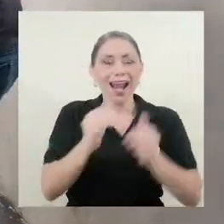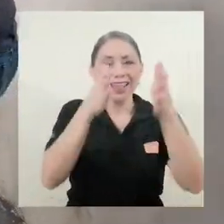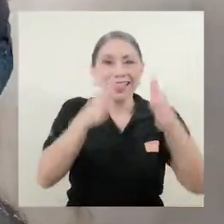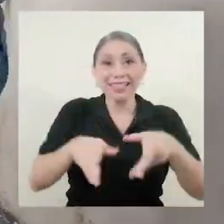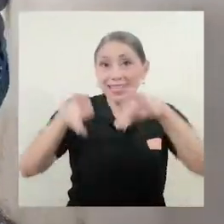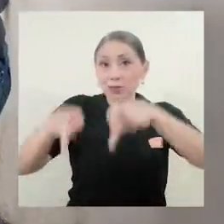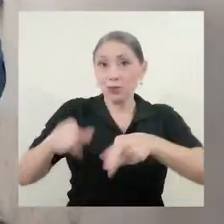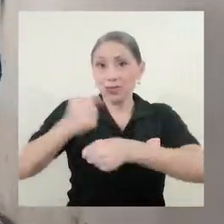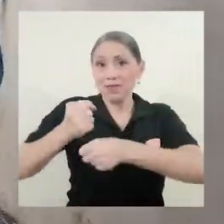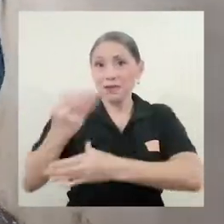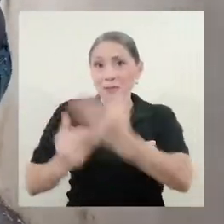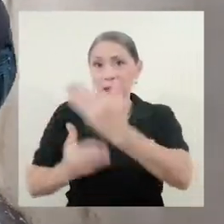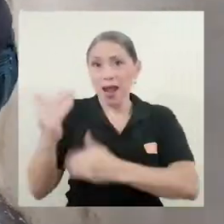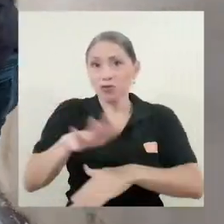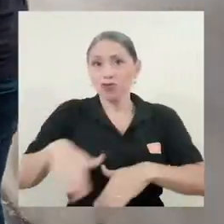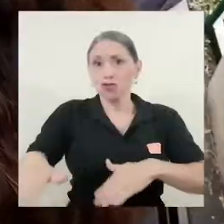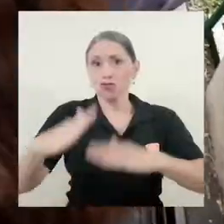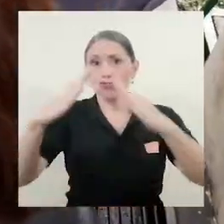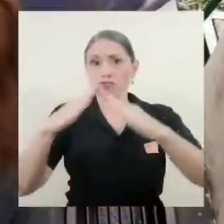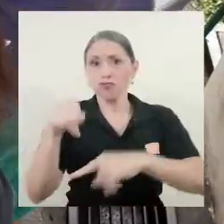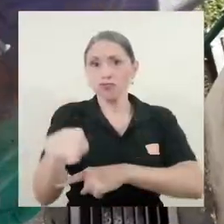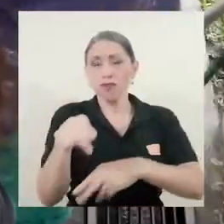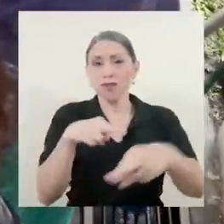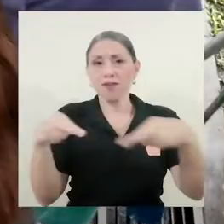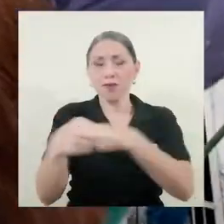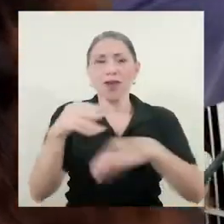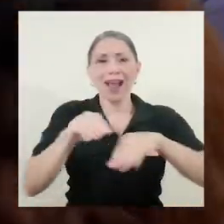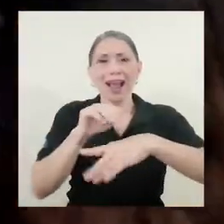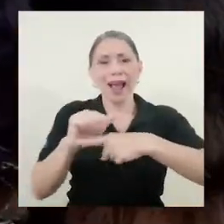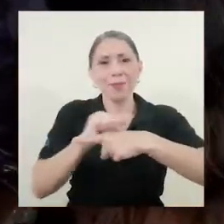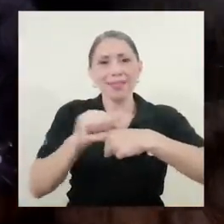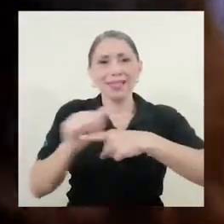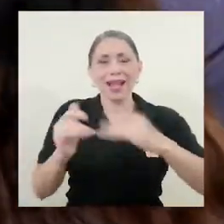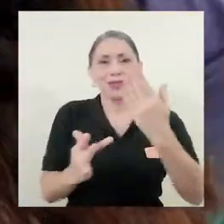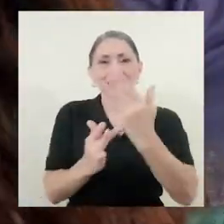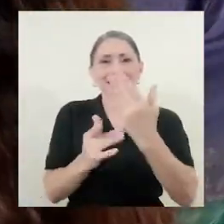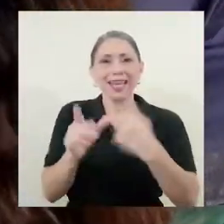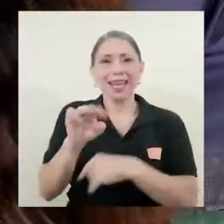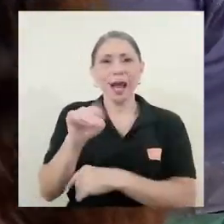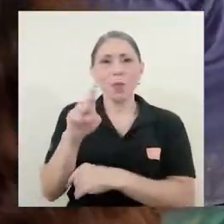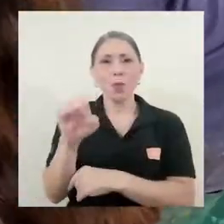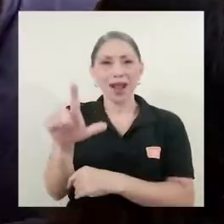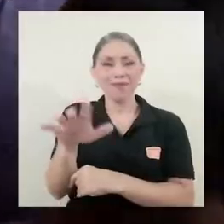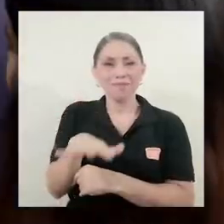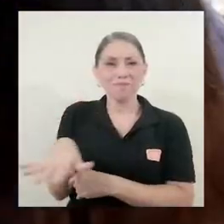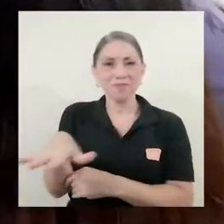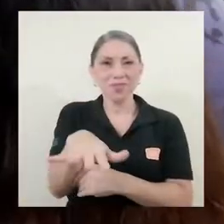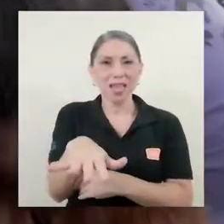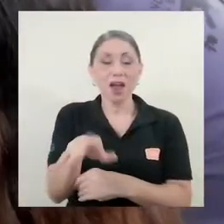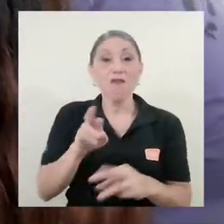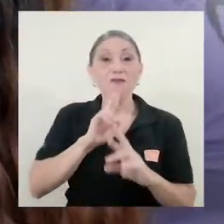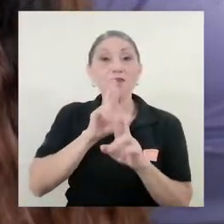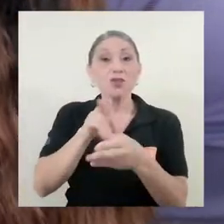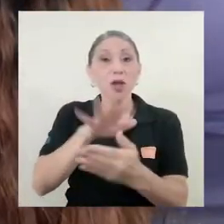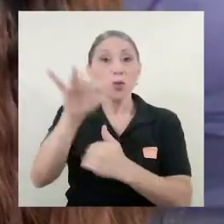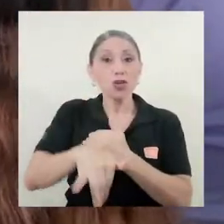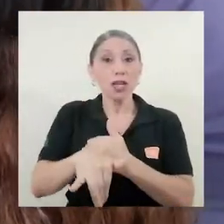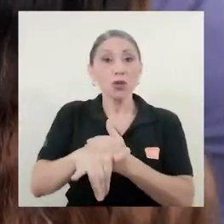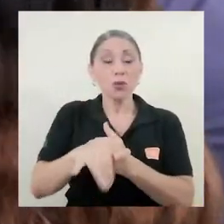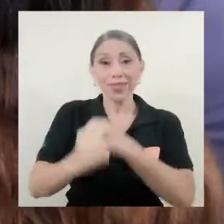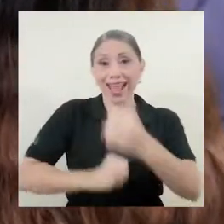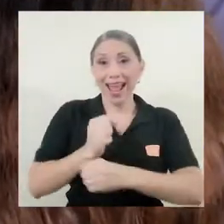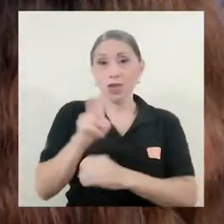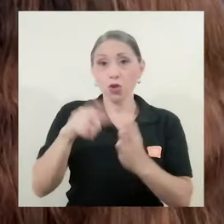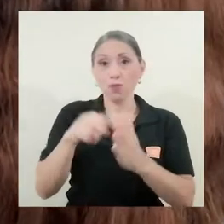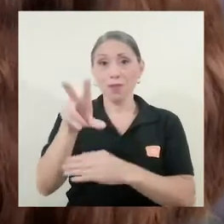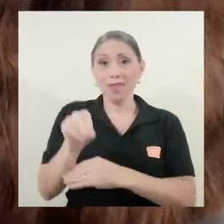con artistas y artesanos de la región y capacitarlos en la técnica de murales. Como resultado de este proyecto, ya en